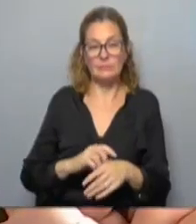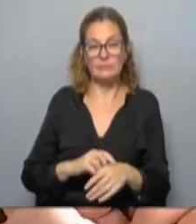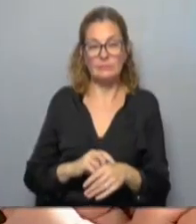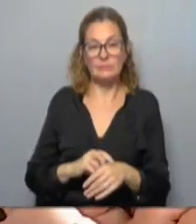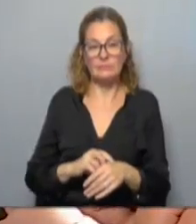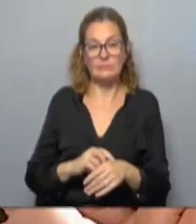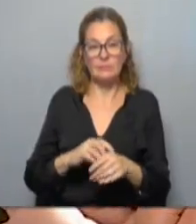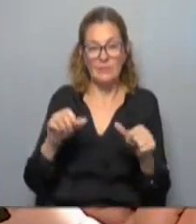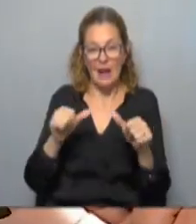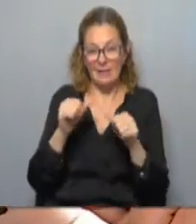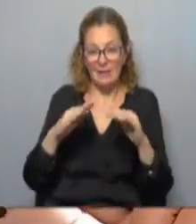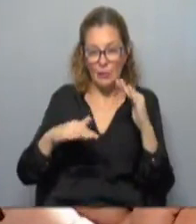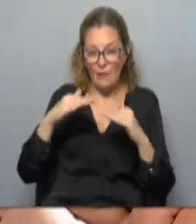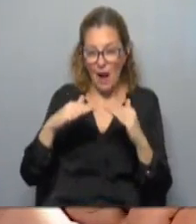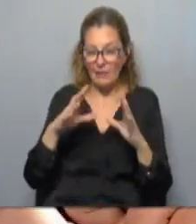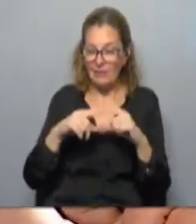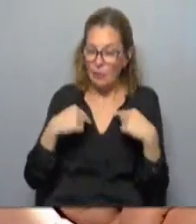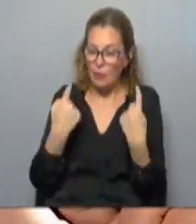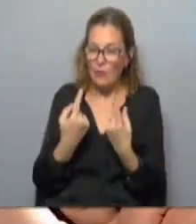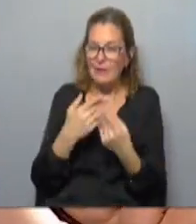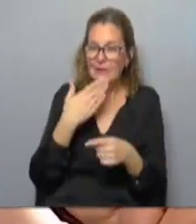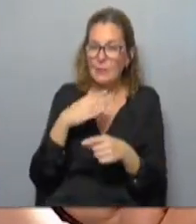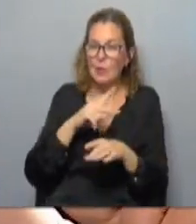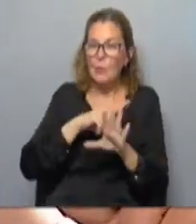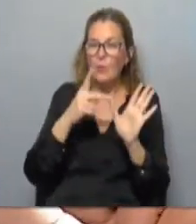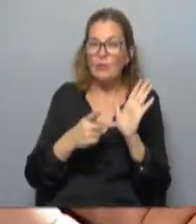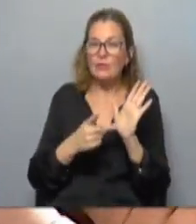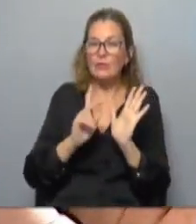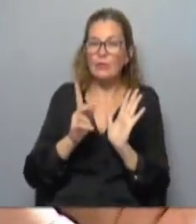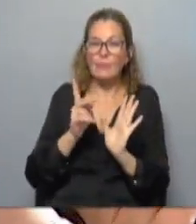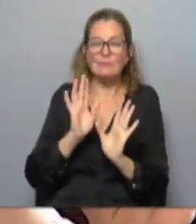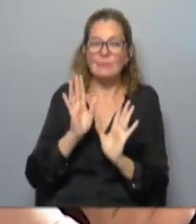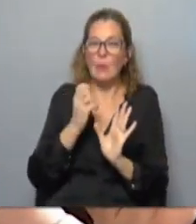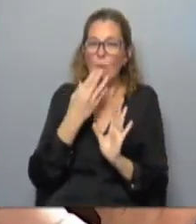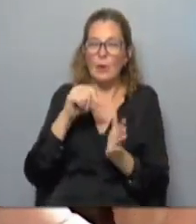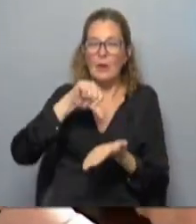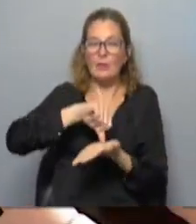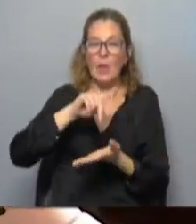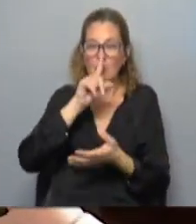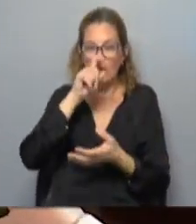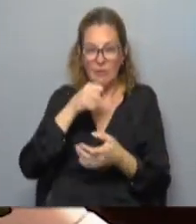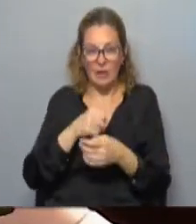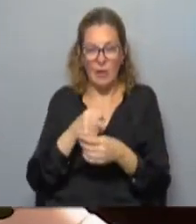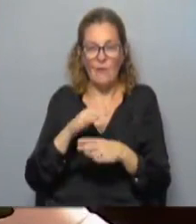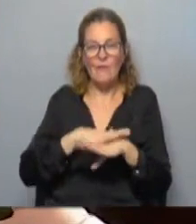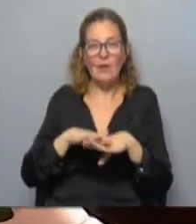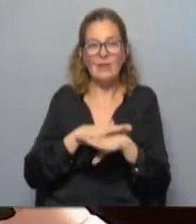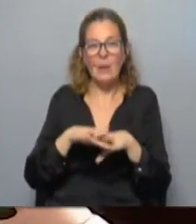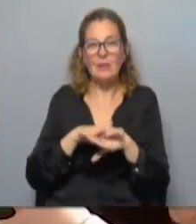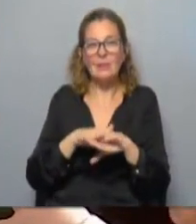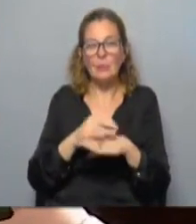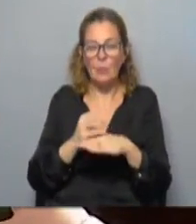haciendo un balance global entendemos que es un proyecto que no es viable para la ciudad de Montevideo básicamente porque